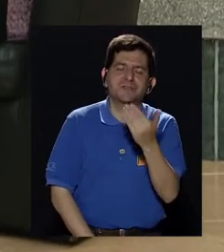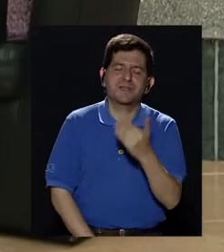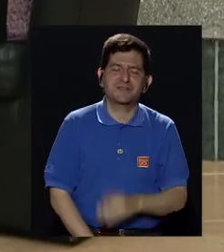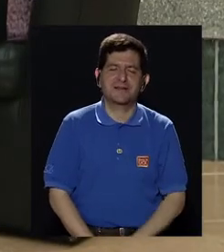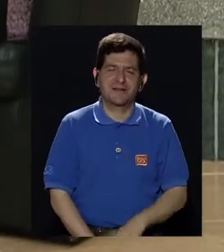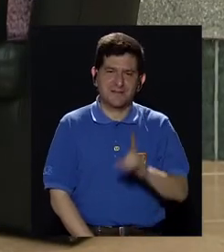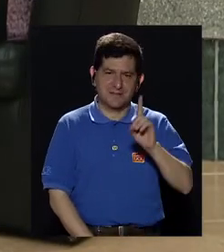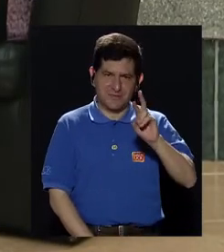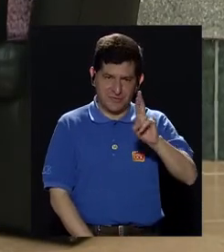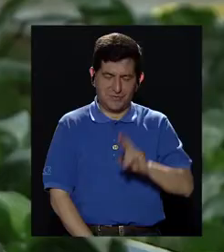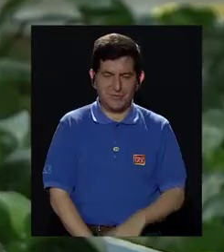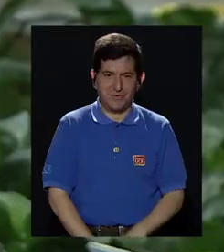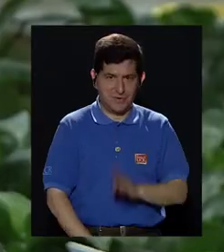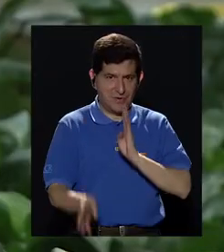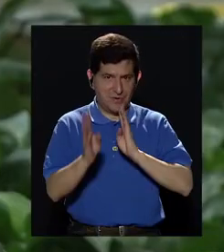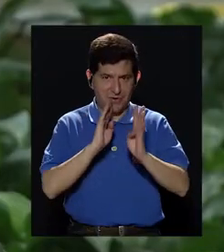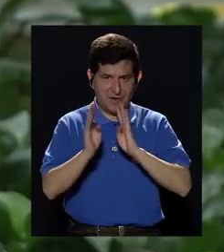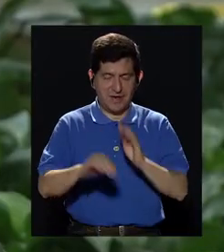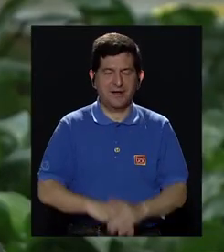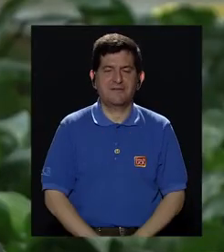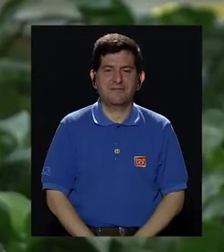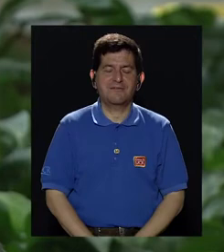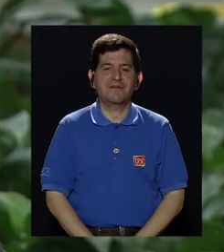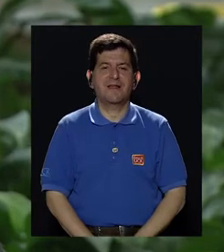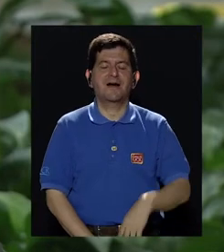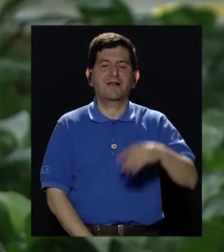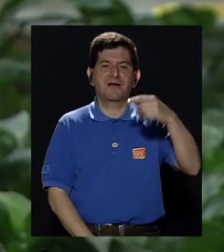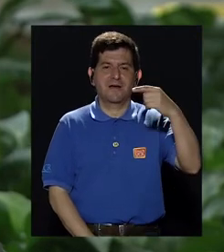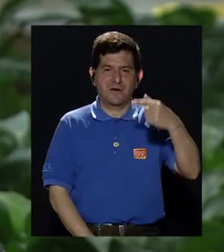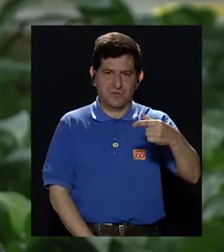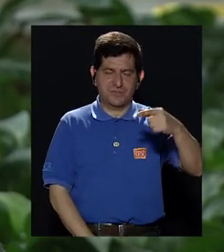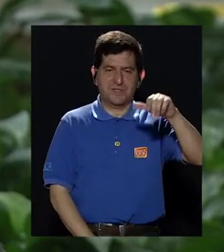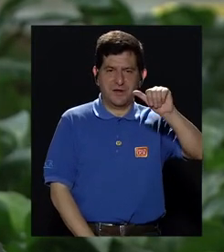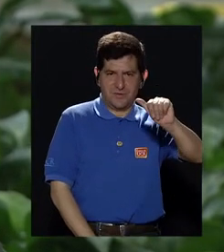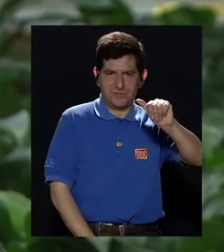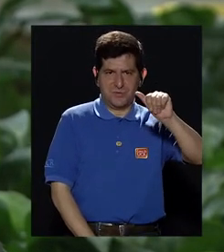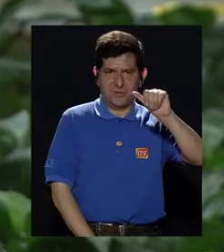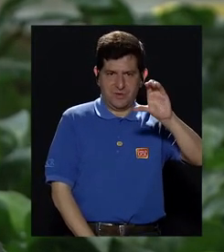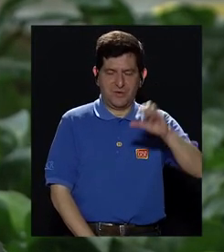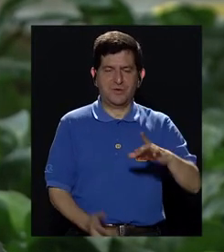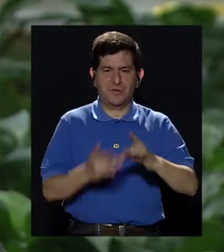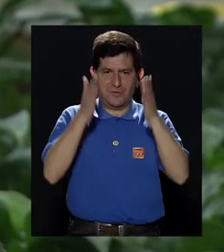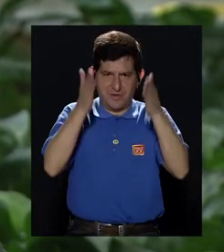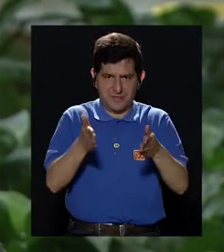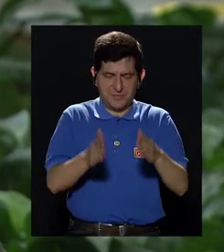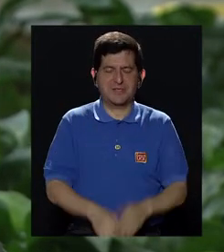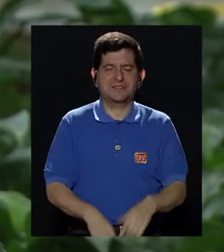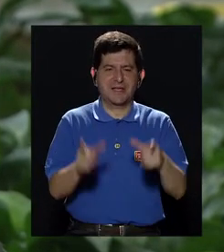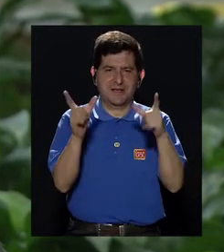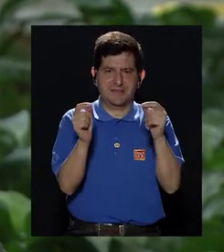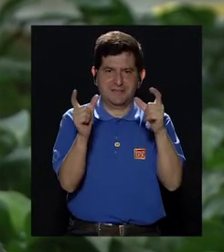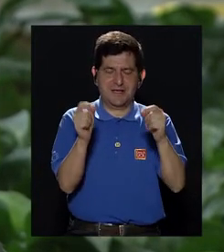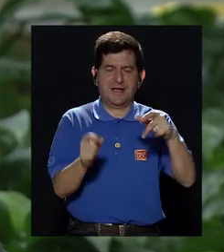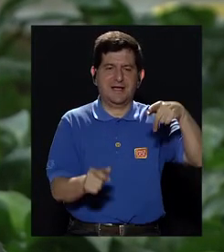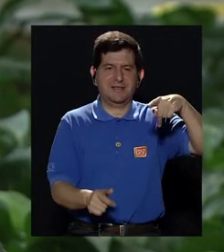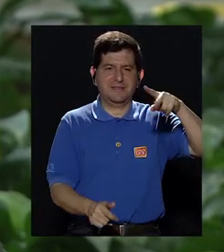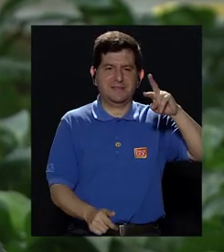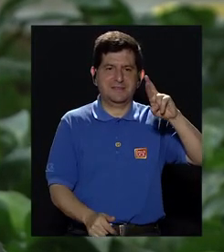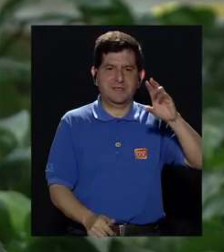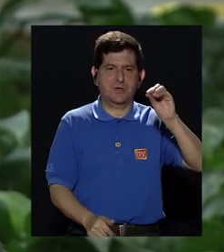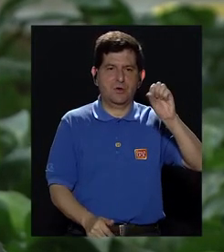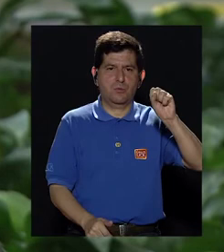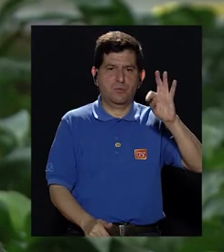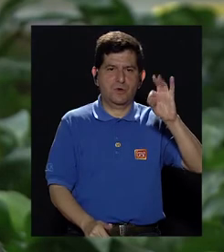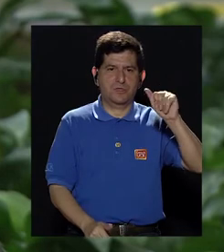Gonzalo. Muchas gracias a Muchísimas gracias. Estuvimos conversando con el urólogo, el doctor Gonzalo Azúa Córdoba, especialista en cáncer de próstata y además